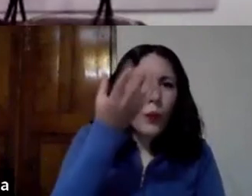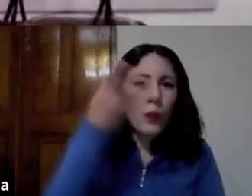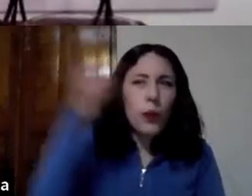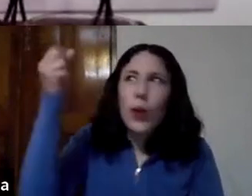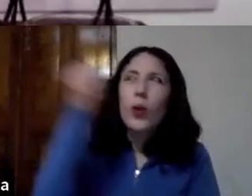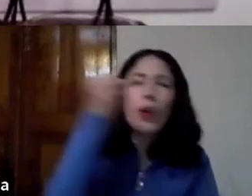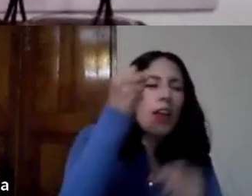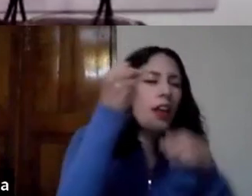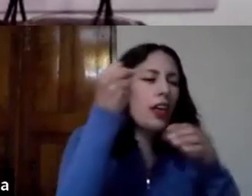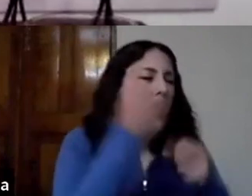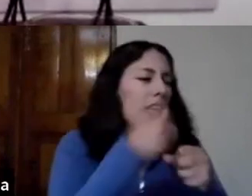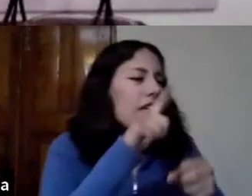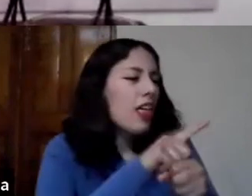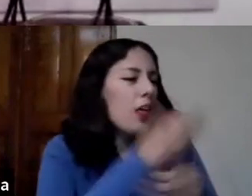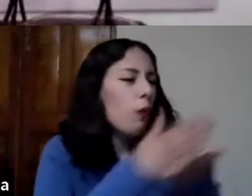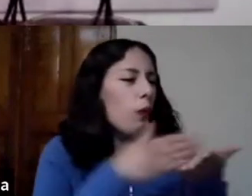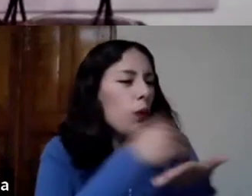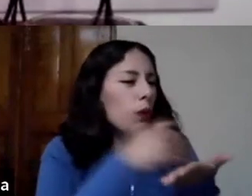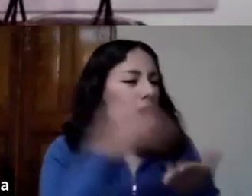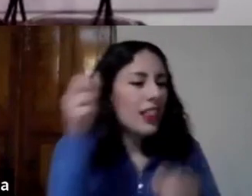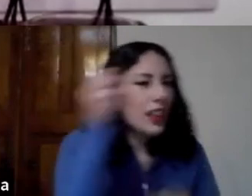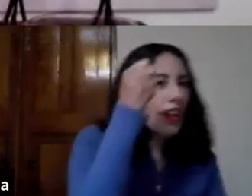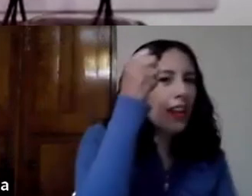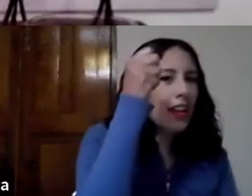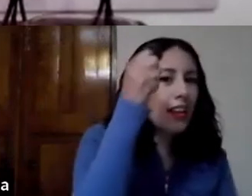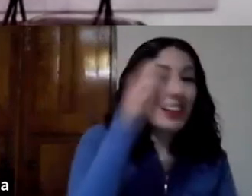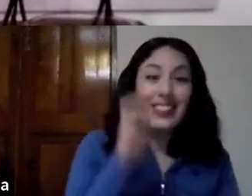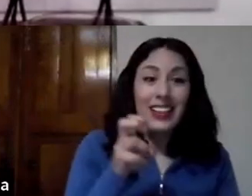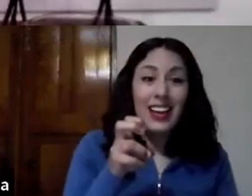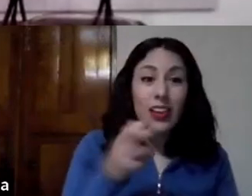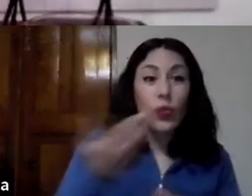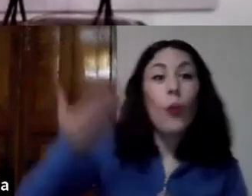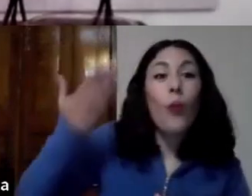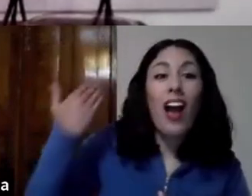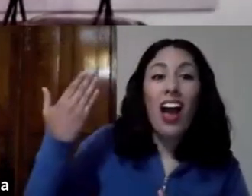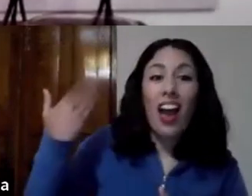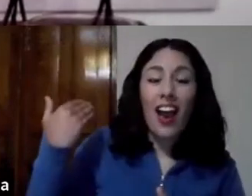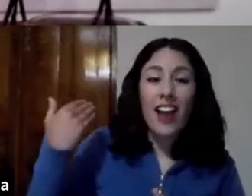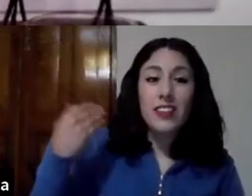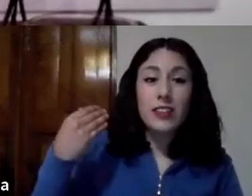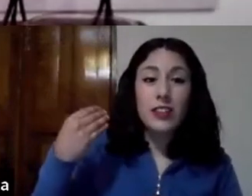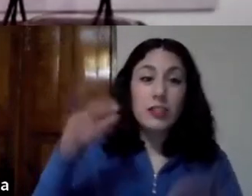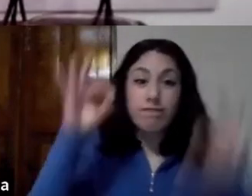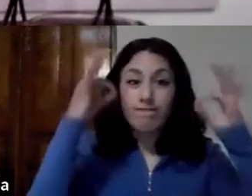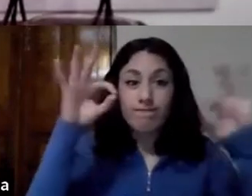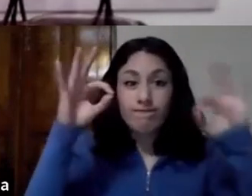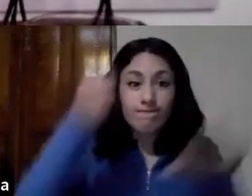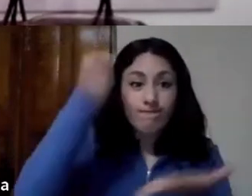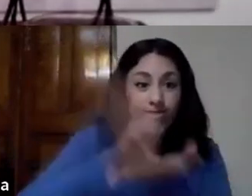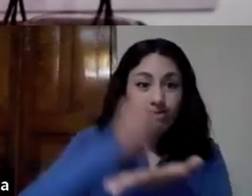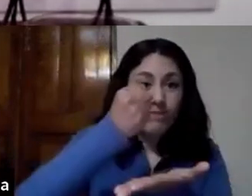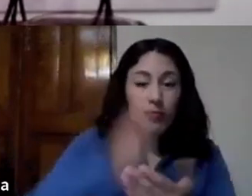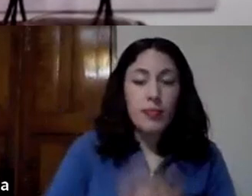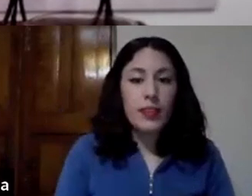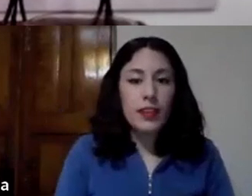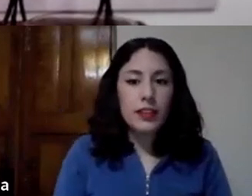se refiere esa era la forma en que se hacían los contratos en aquel entonces era el